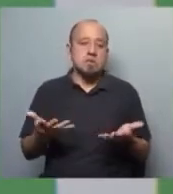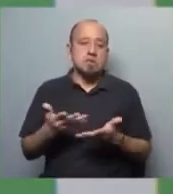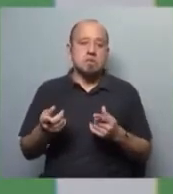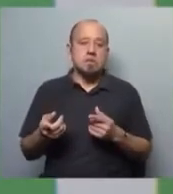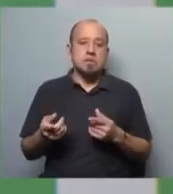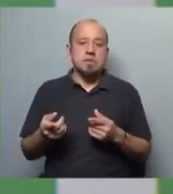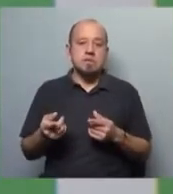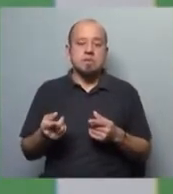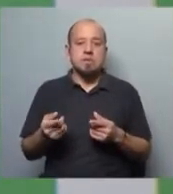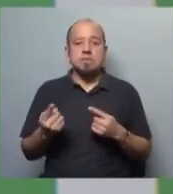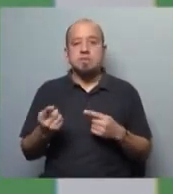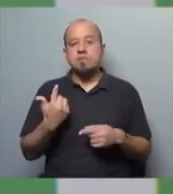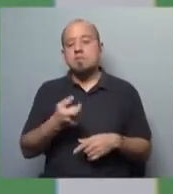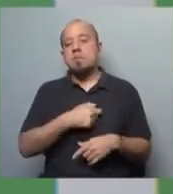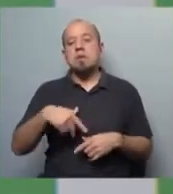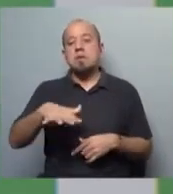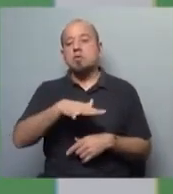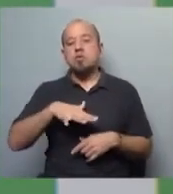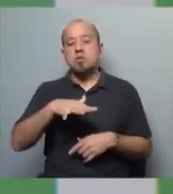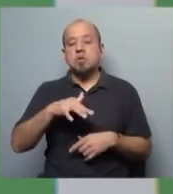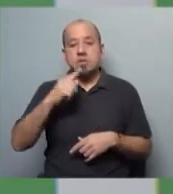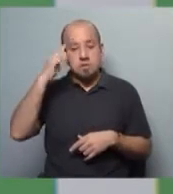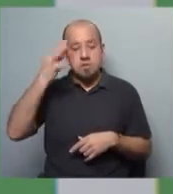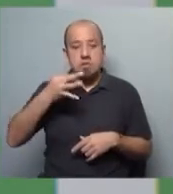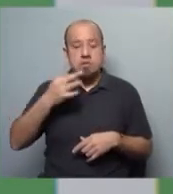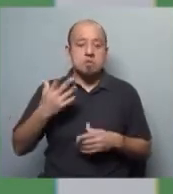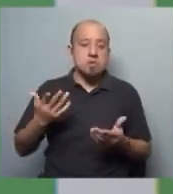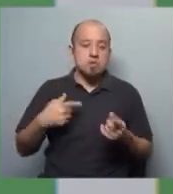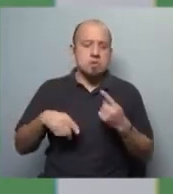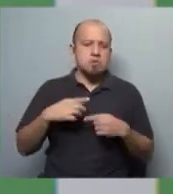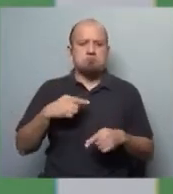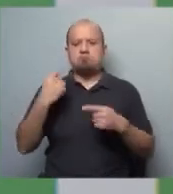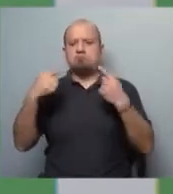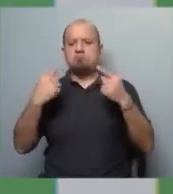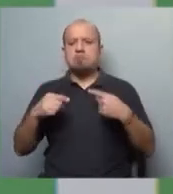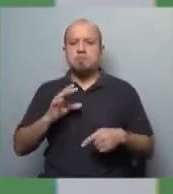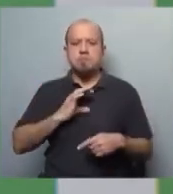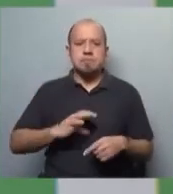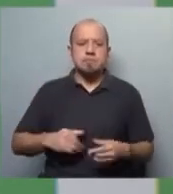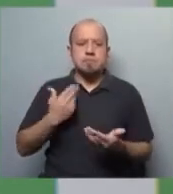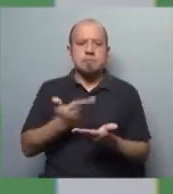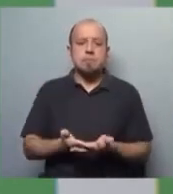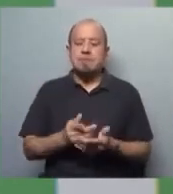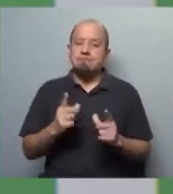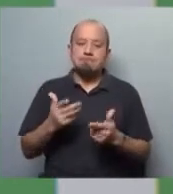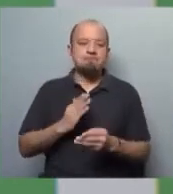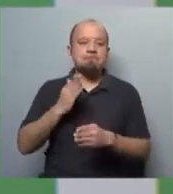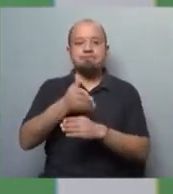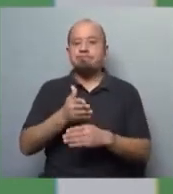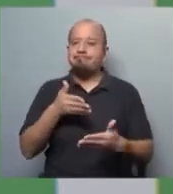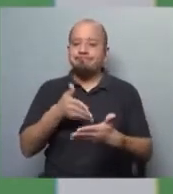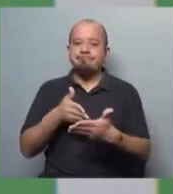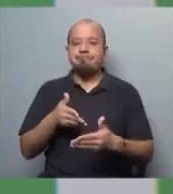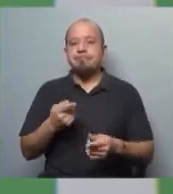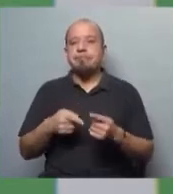una sociedad realmente rica, diversa, con propuestas en las que no tiene acceso, y se